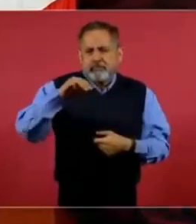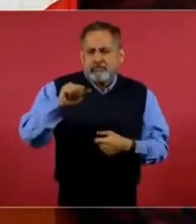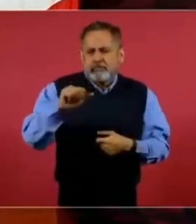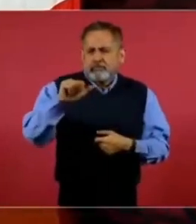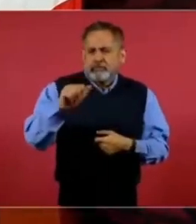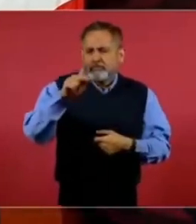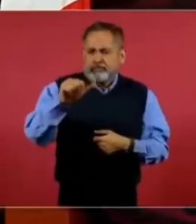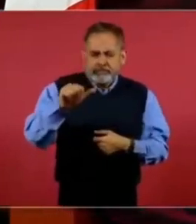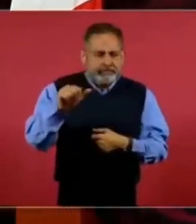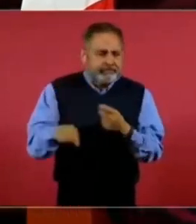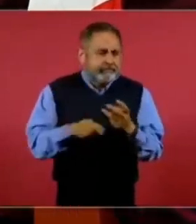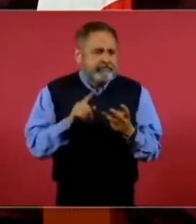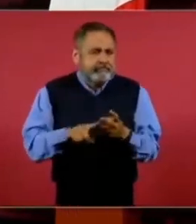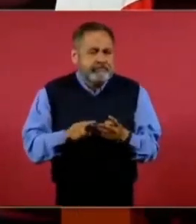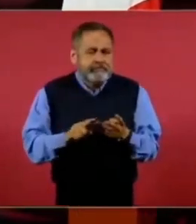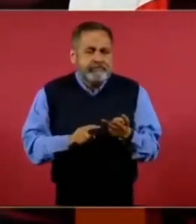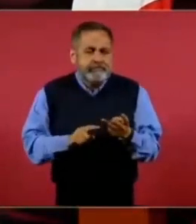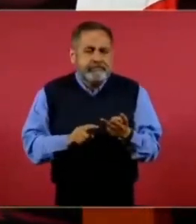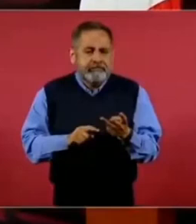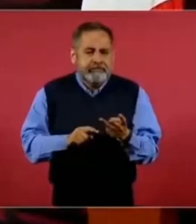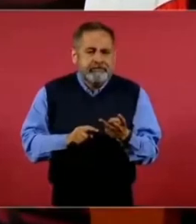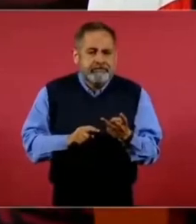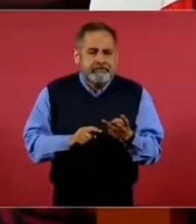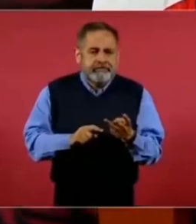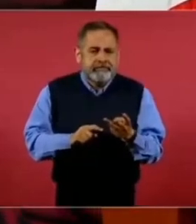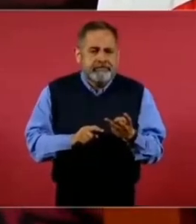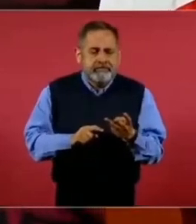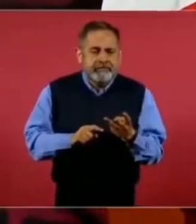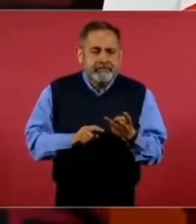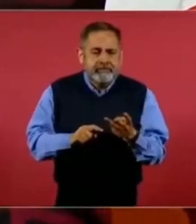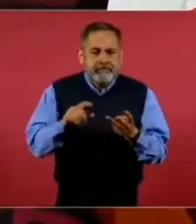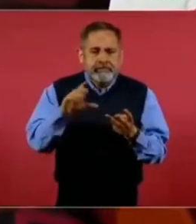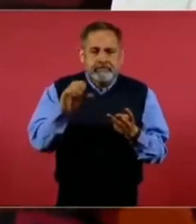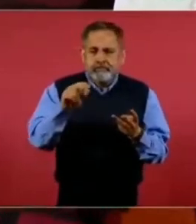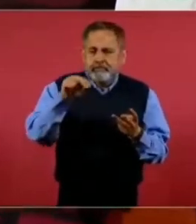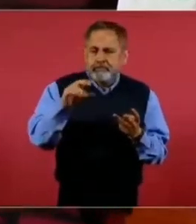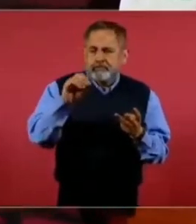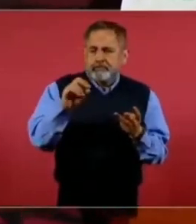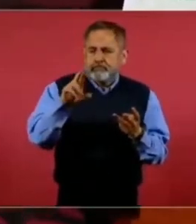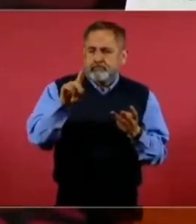la Concordia,